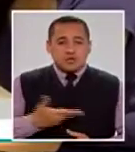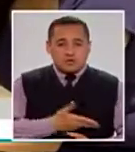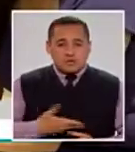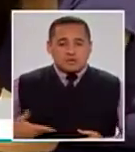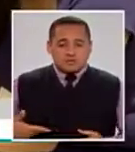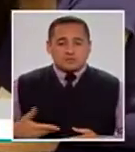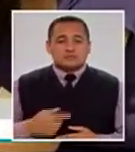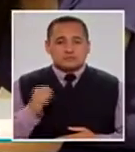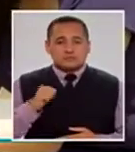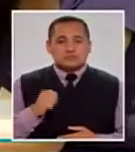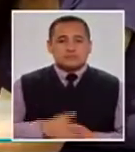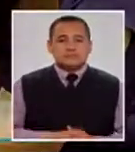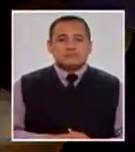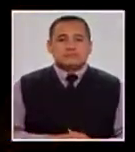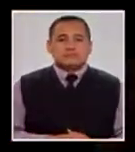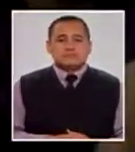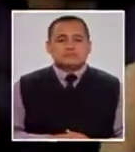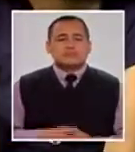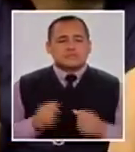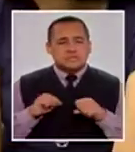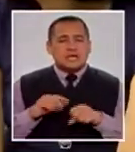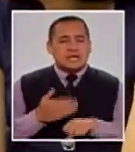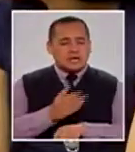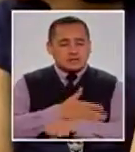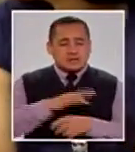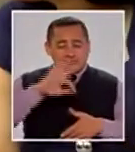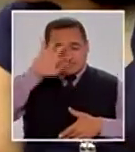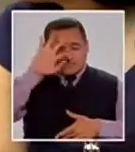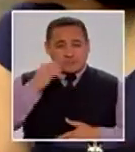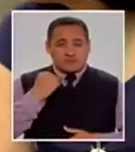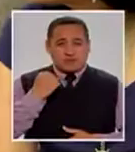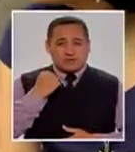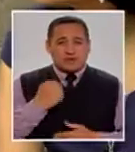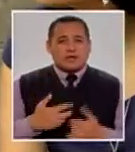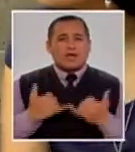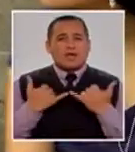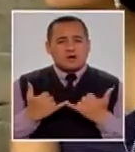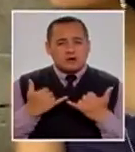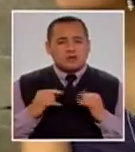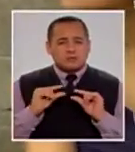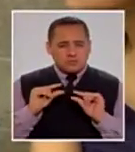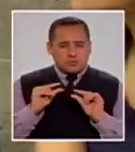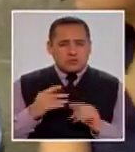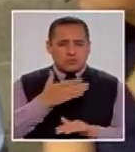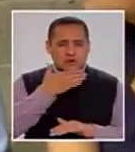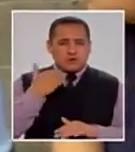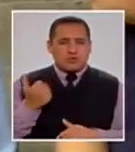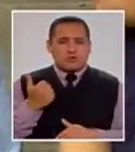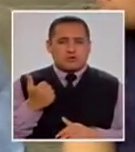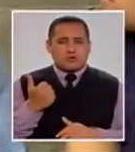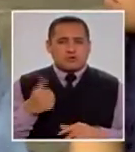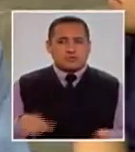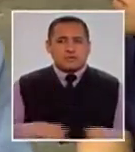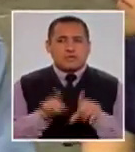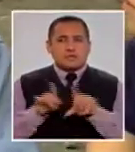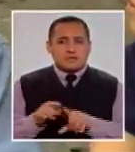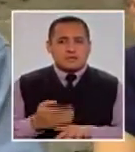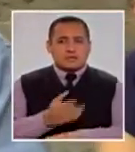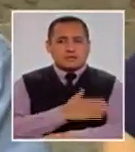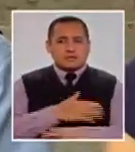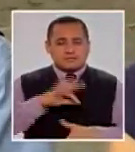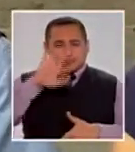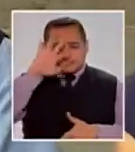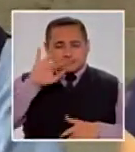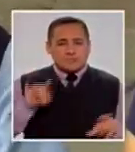Y te operaron. Sí. Estaba también un poco más delicado. Ahorita está un poco más estable en los